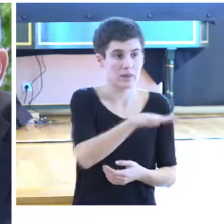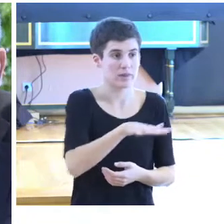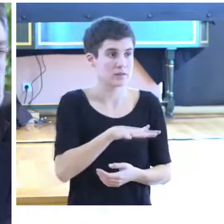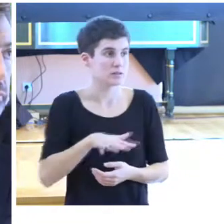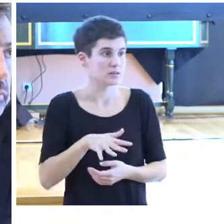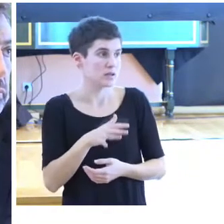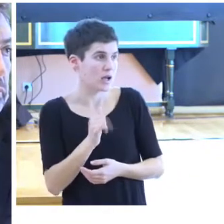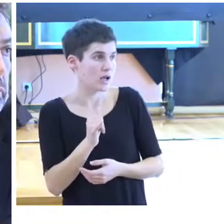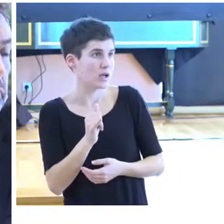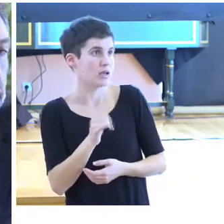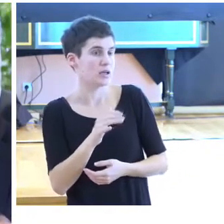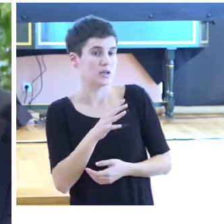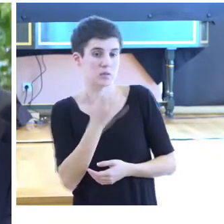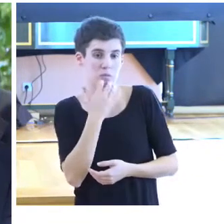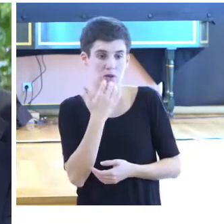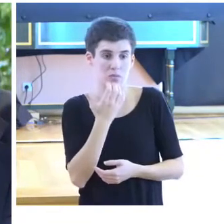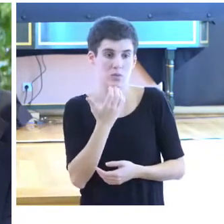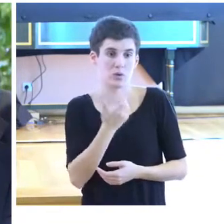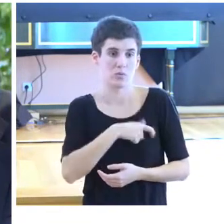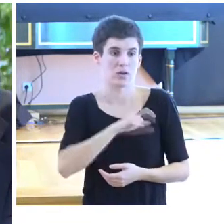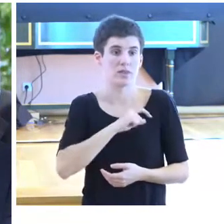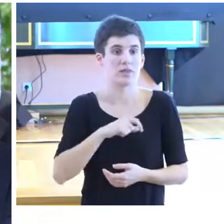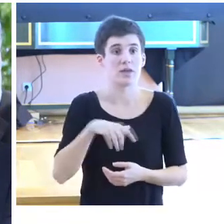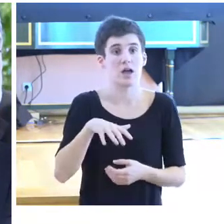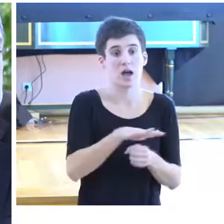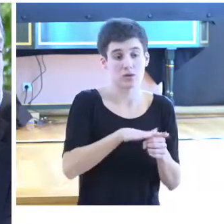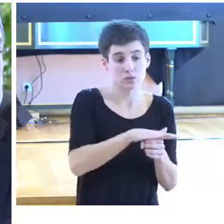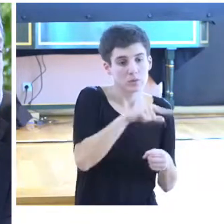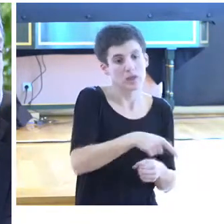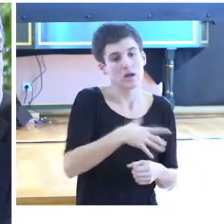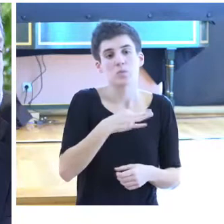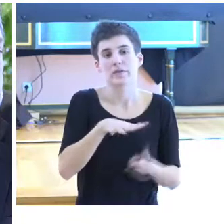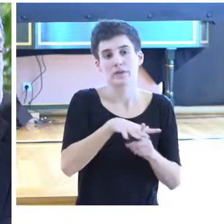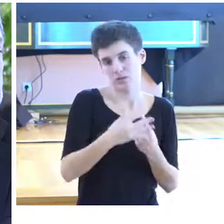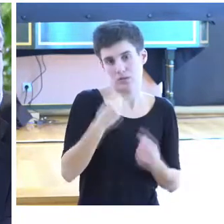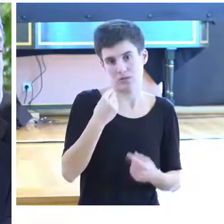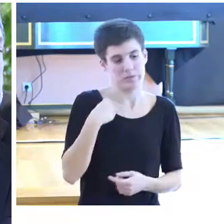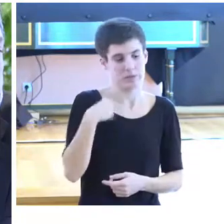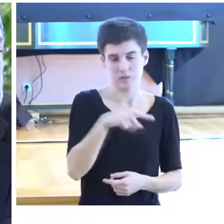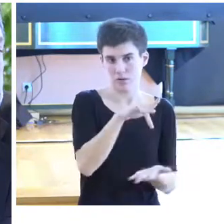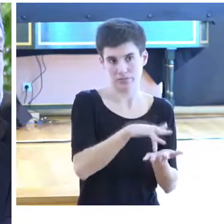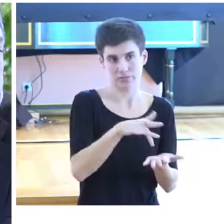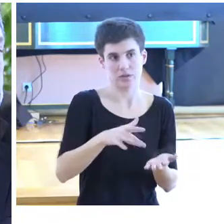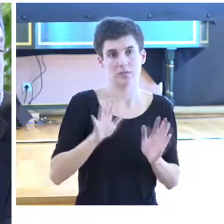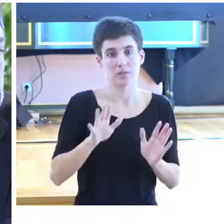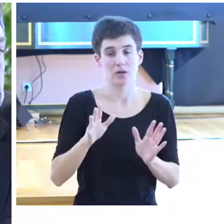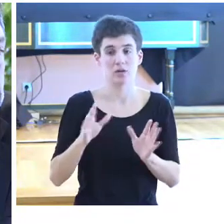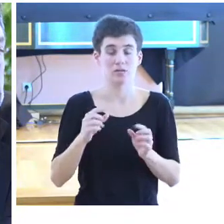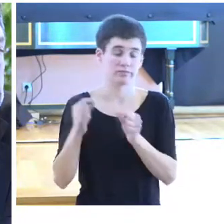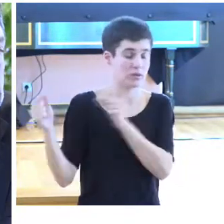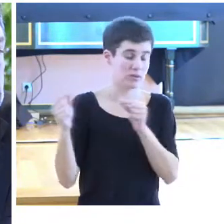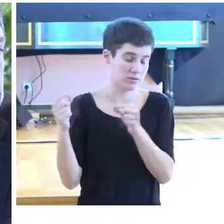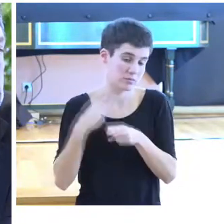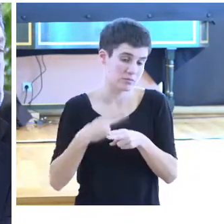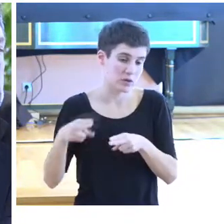policía autonómica también se podrían encontrar en esta situación. Pero las negociaciones políticas van